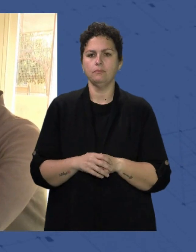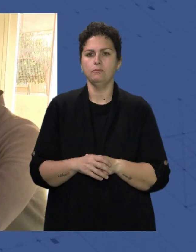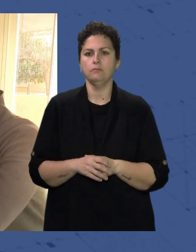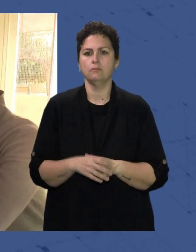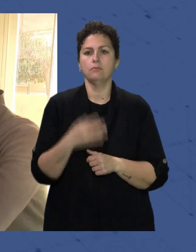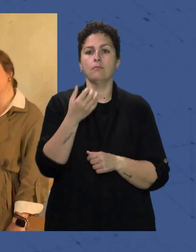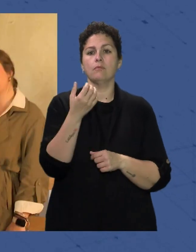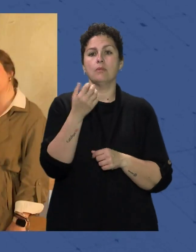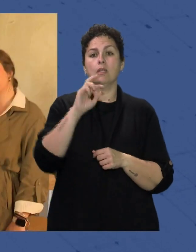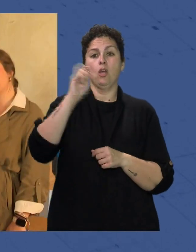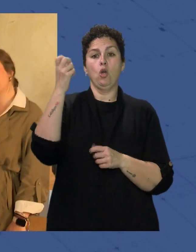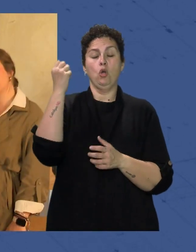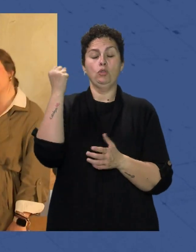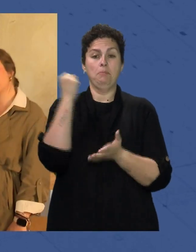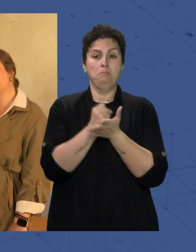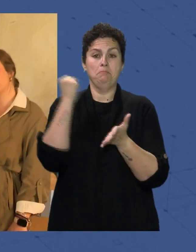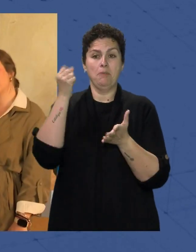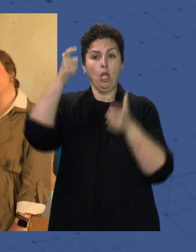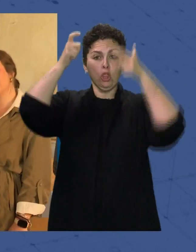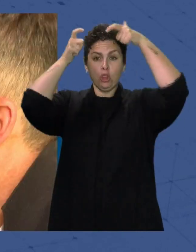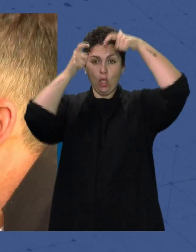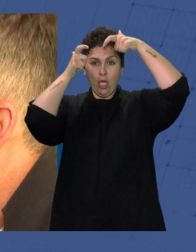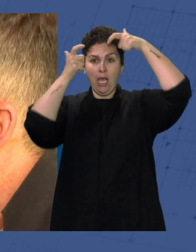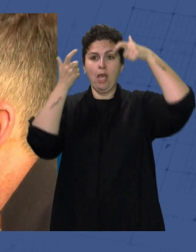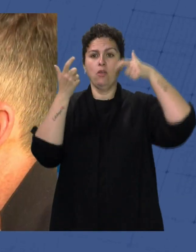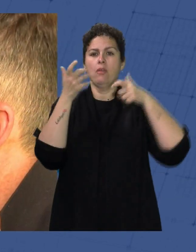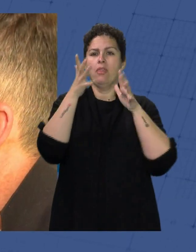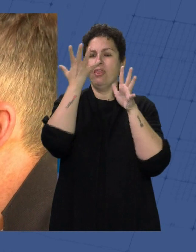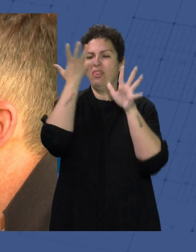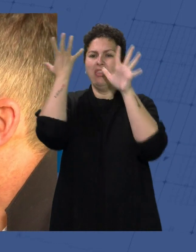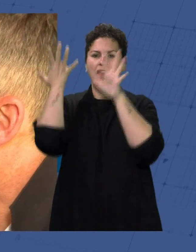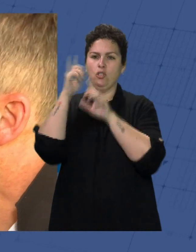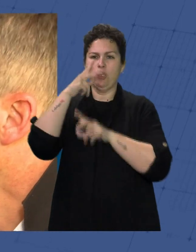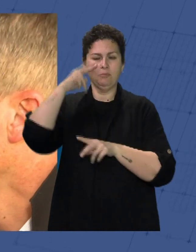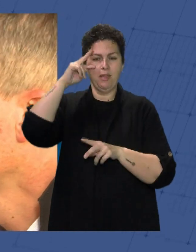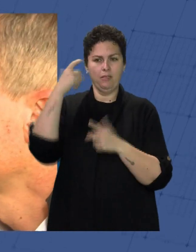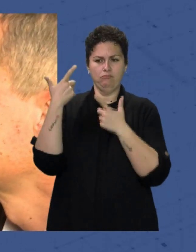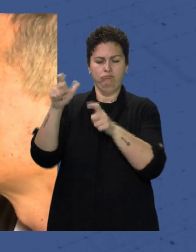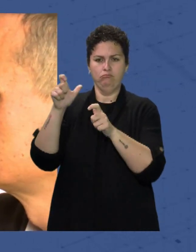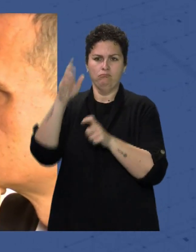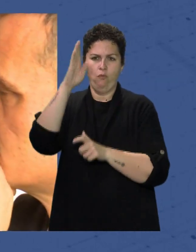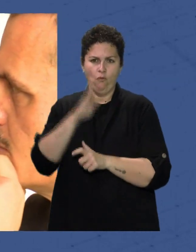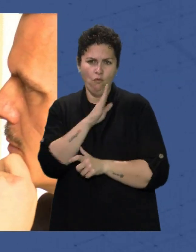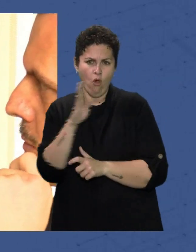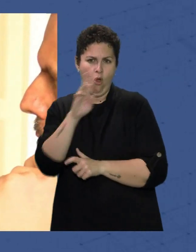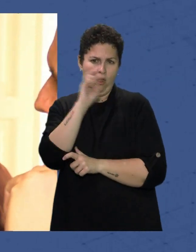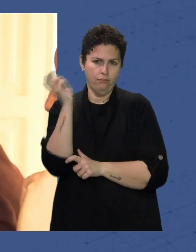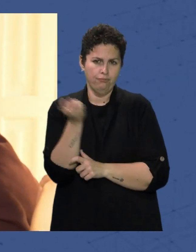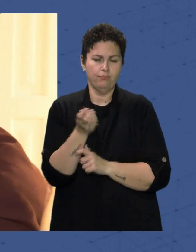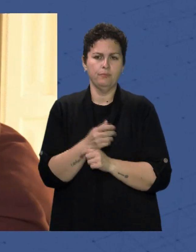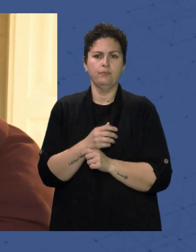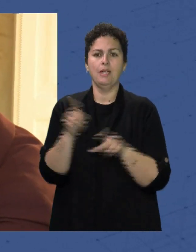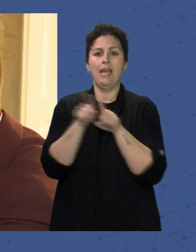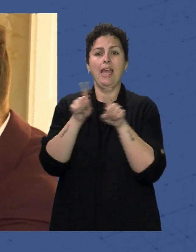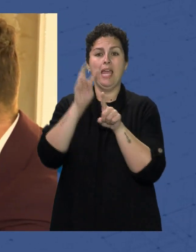tocados Y complementos artesanales Con 10 años de experiencia En el sector de la ceremonia Los hermanos Frank y Nuria Son los